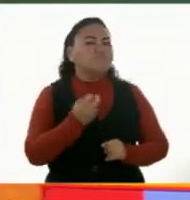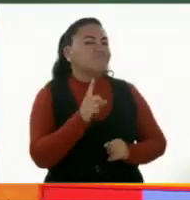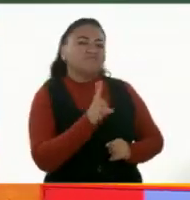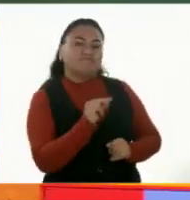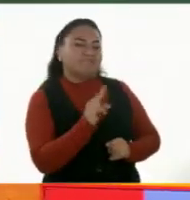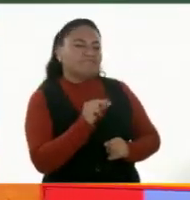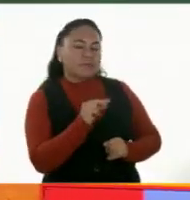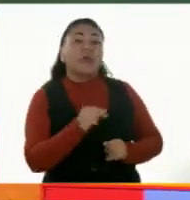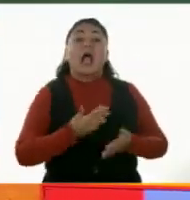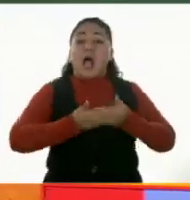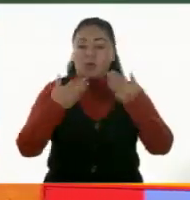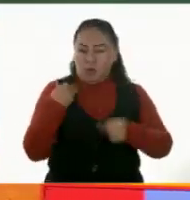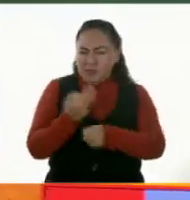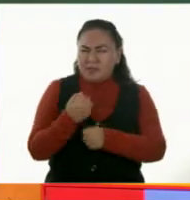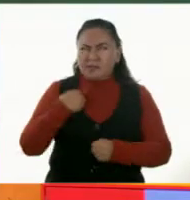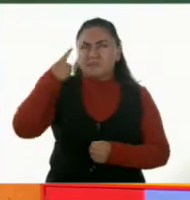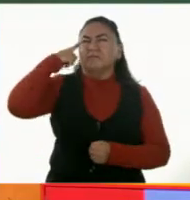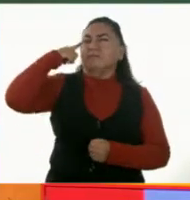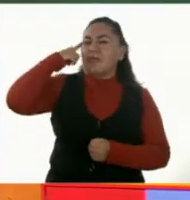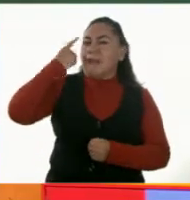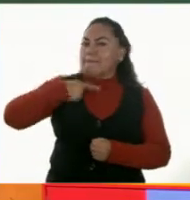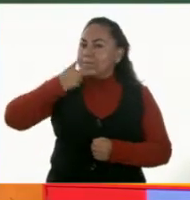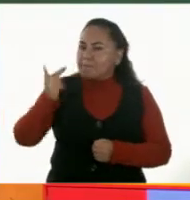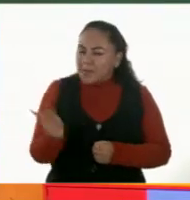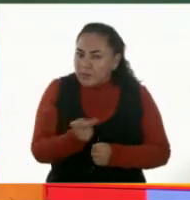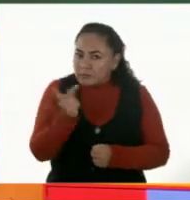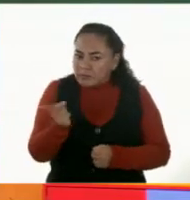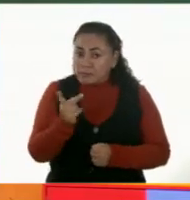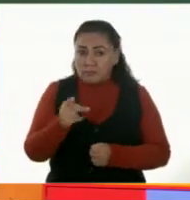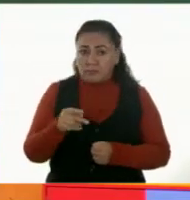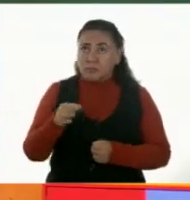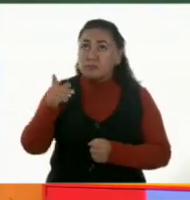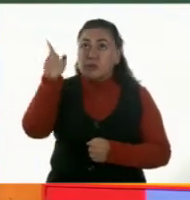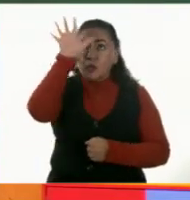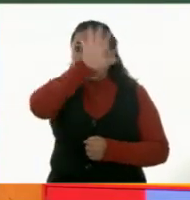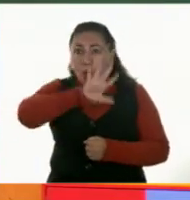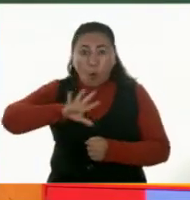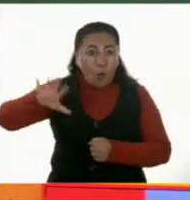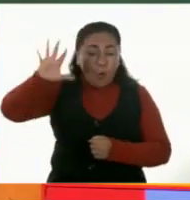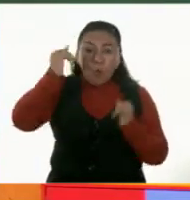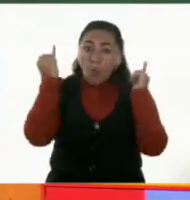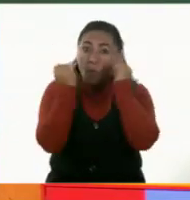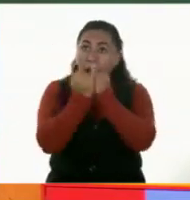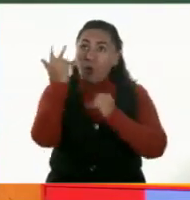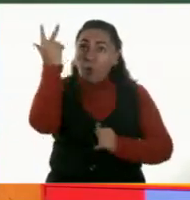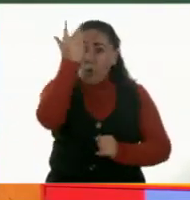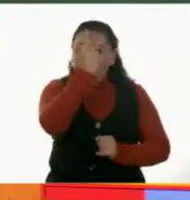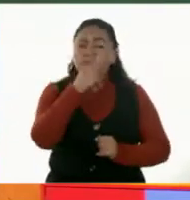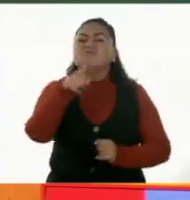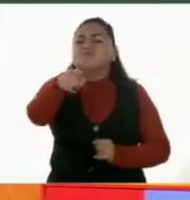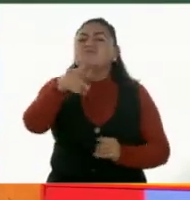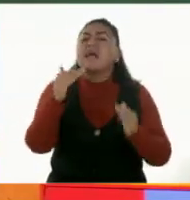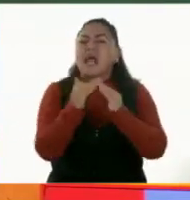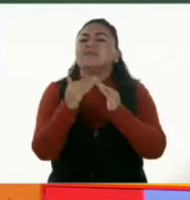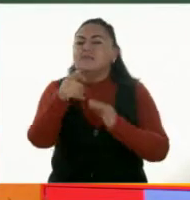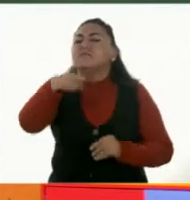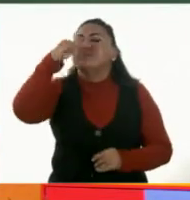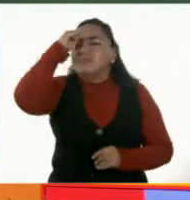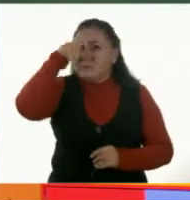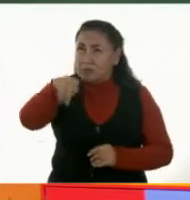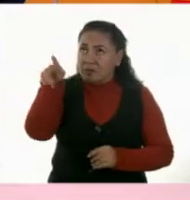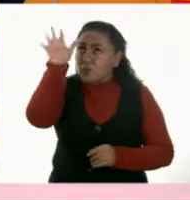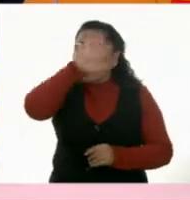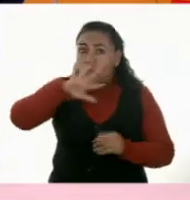tenemos aquí una primer pregunta. ¿Todos los grupos tienen ocho? En casita, tú que lo estás observando,